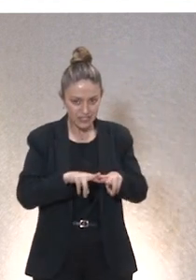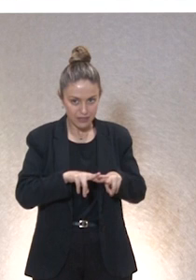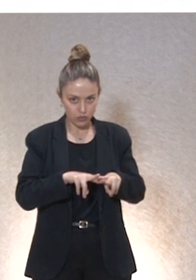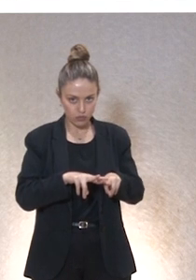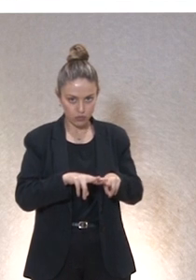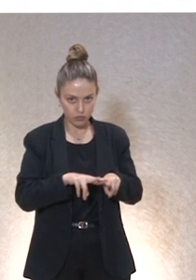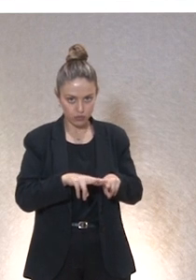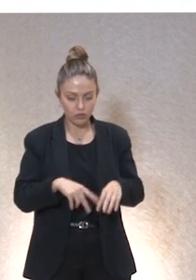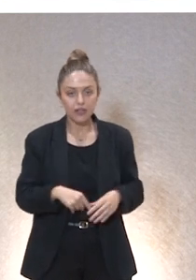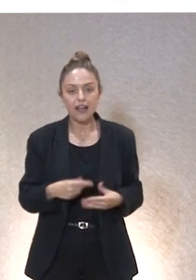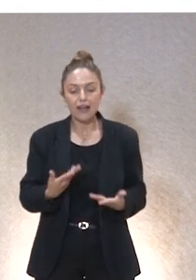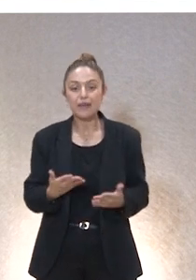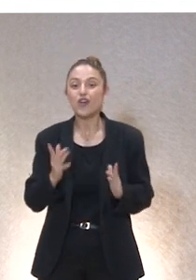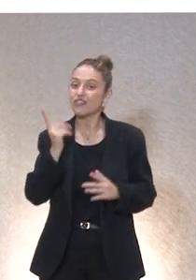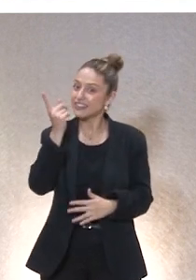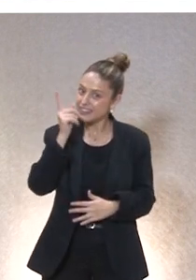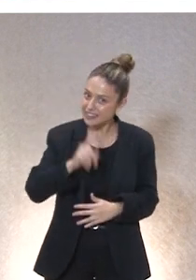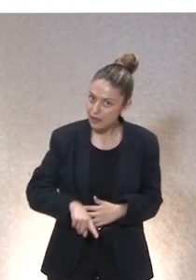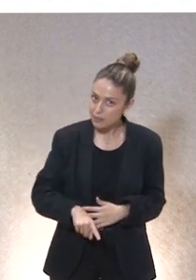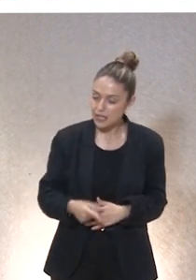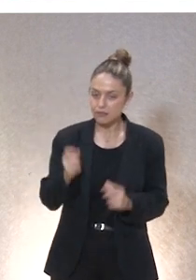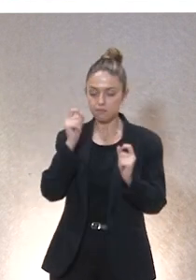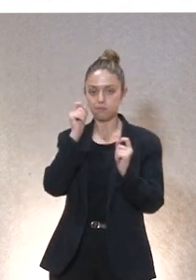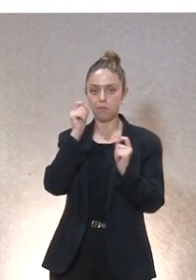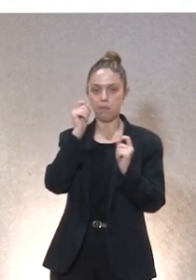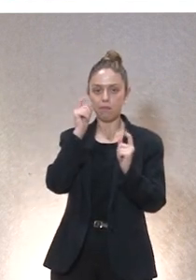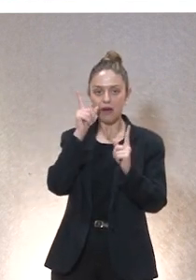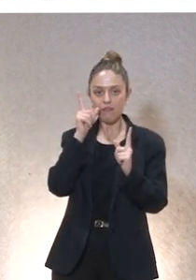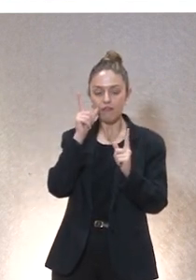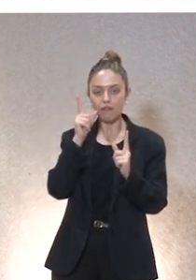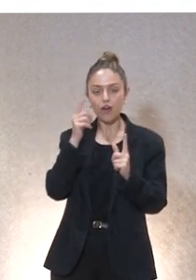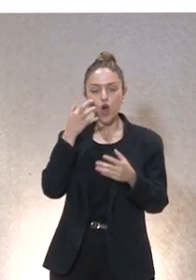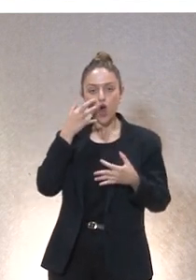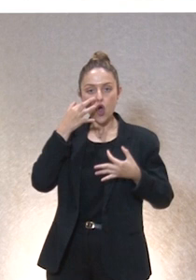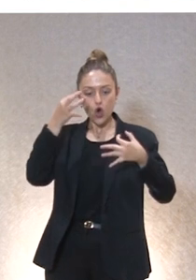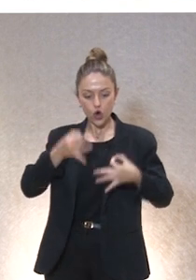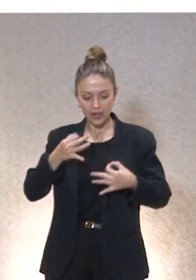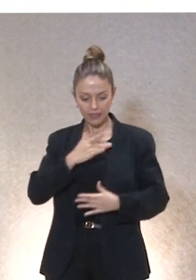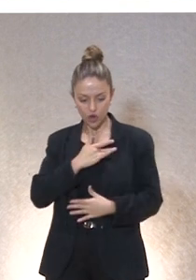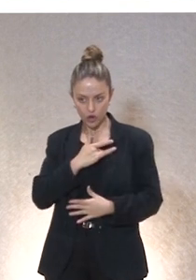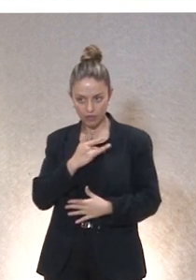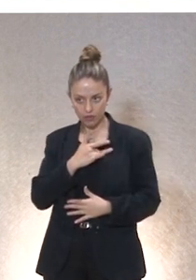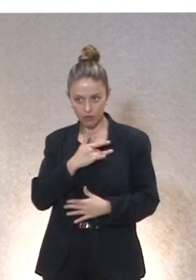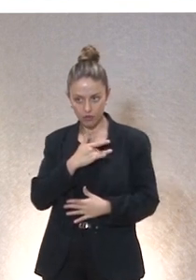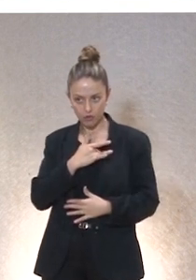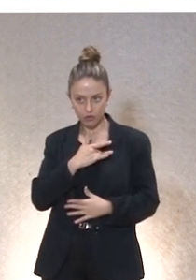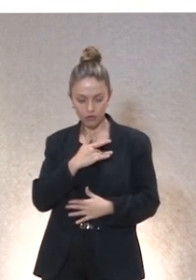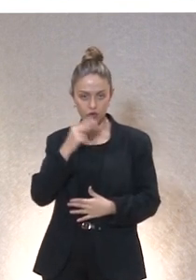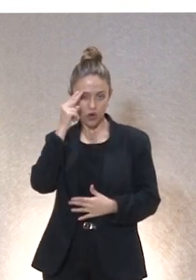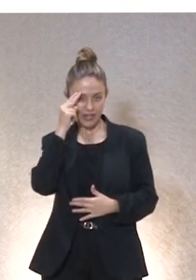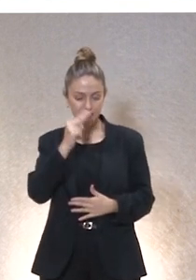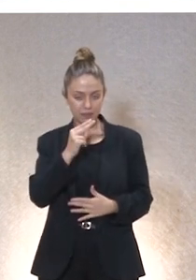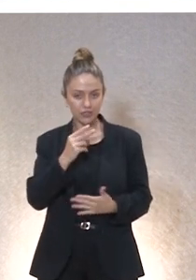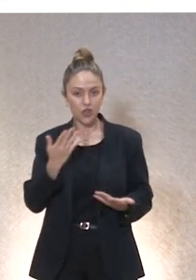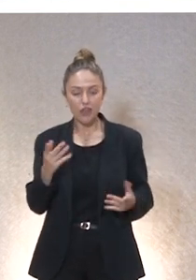pero también al revés que nos demos cuenta de que con la cordialidad con el corazón por muy grande que